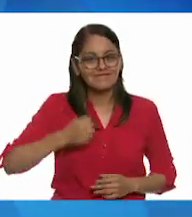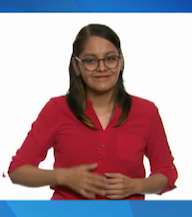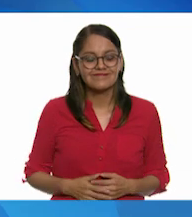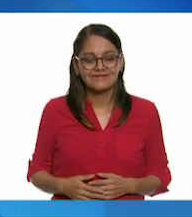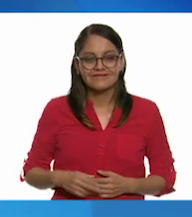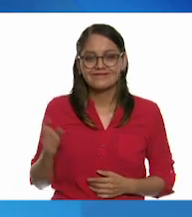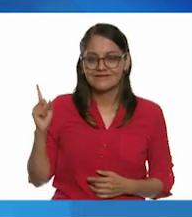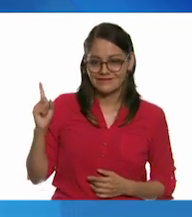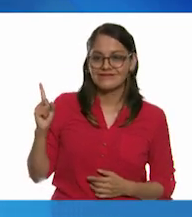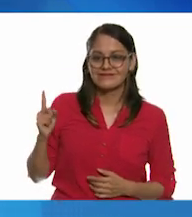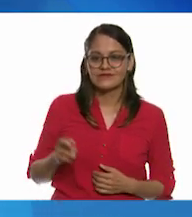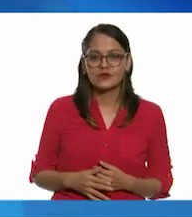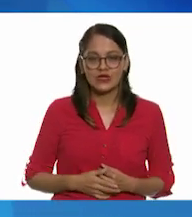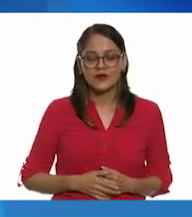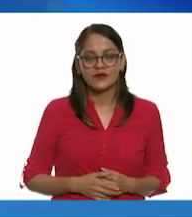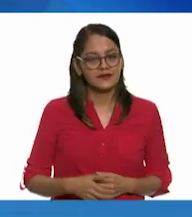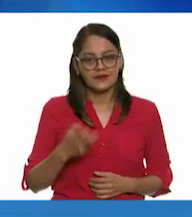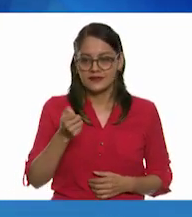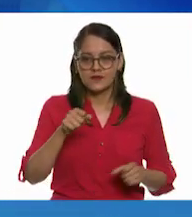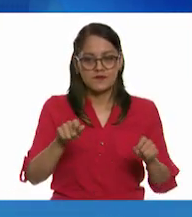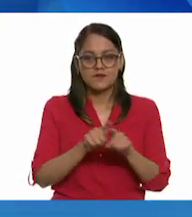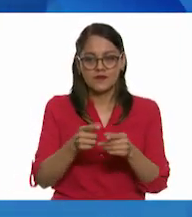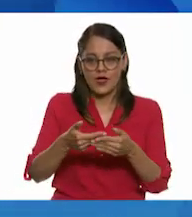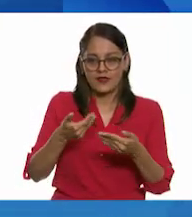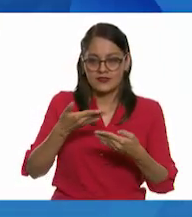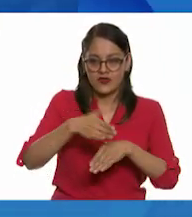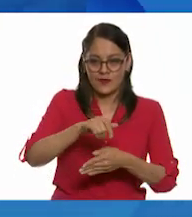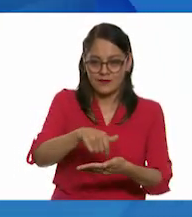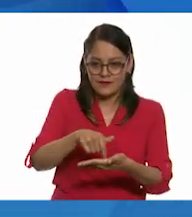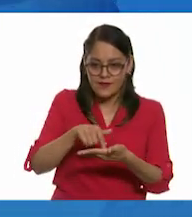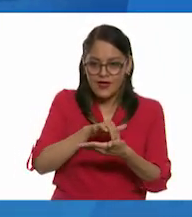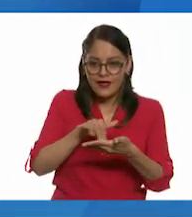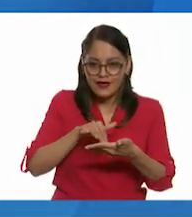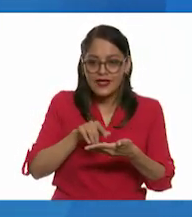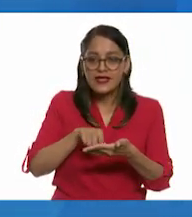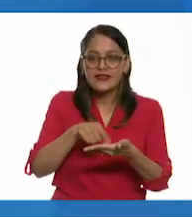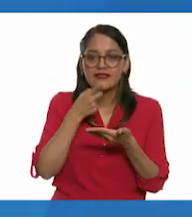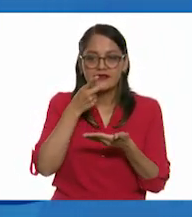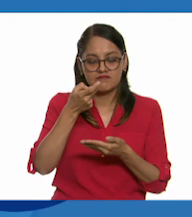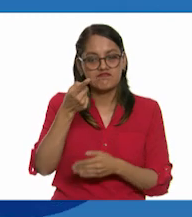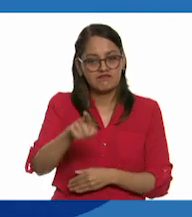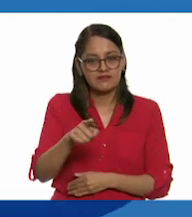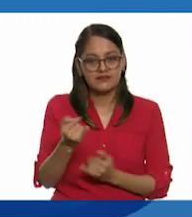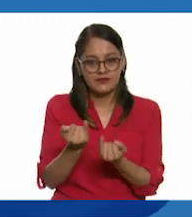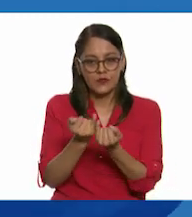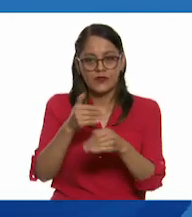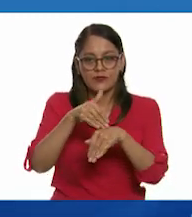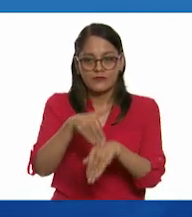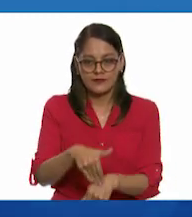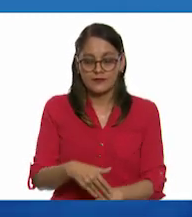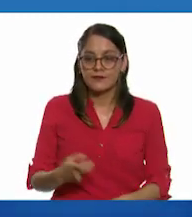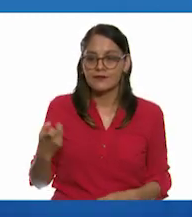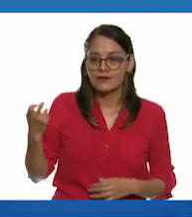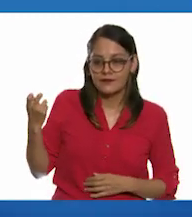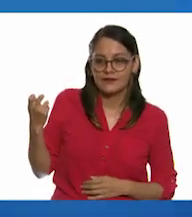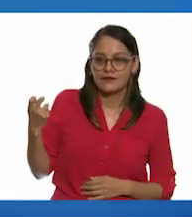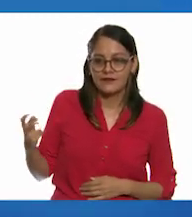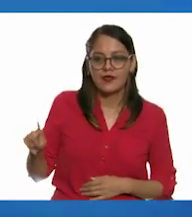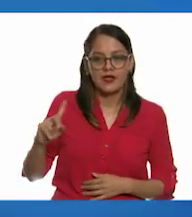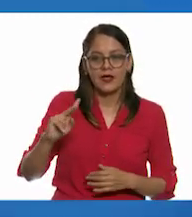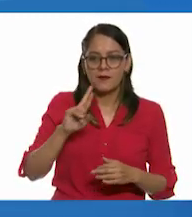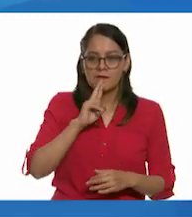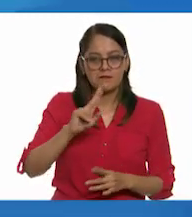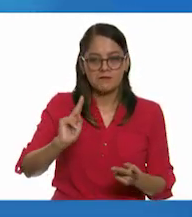precisamente. Cumpliendo justamente con la instrucción que viene en nuestro sobre. Como lo tenemos ahí en pantalla. Esa es la respuesta